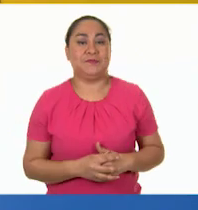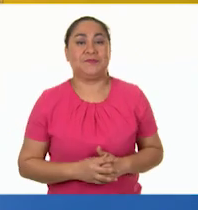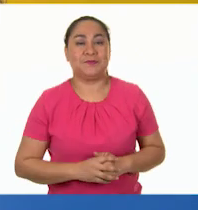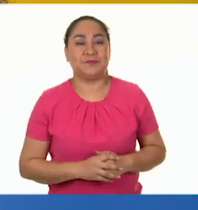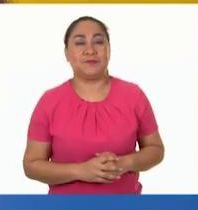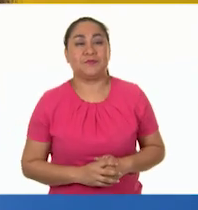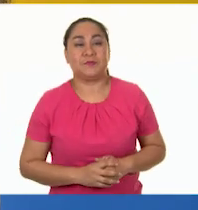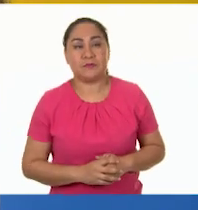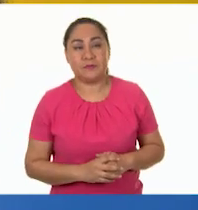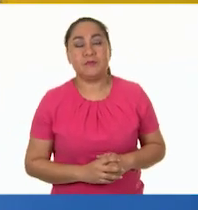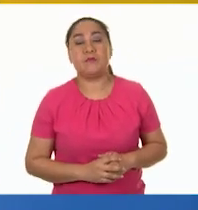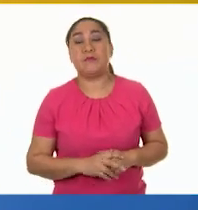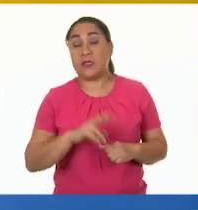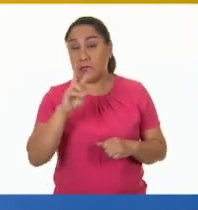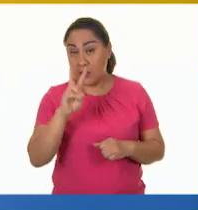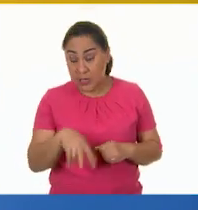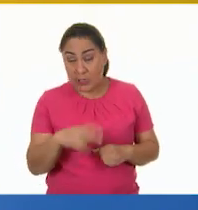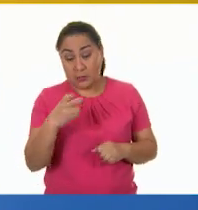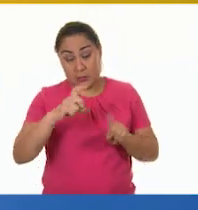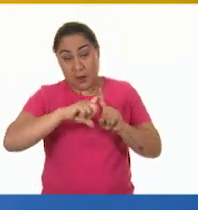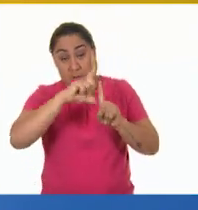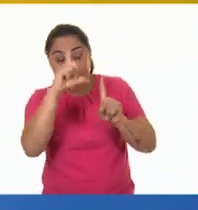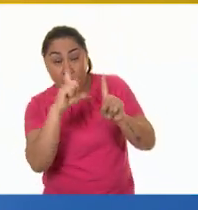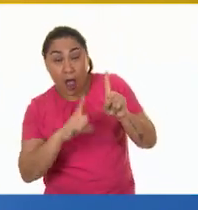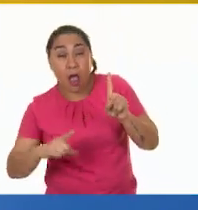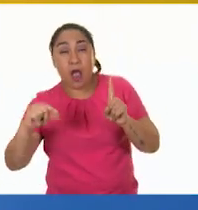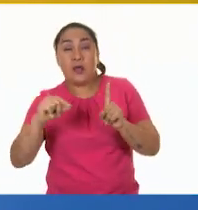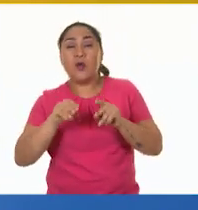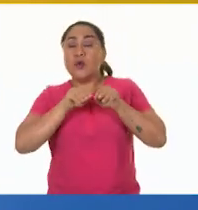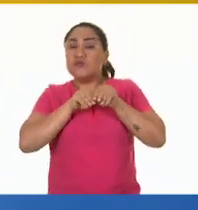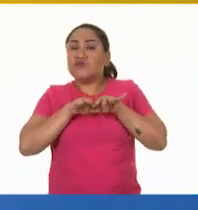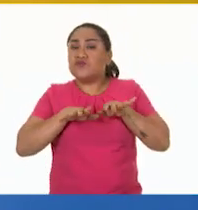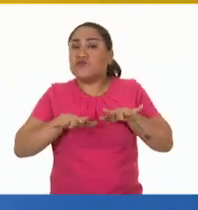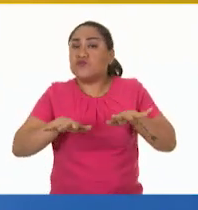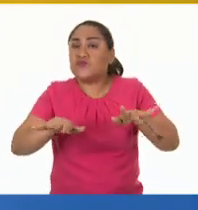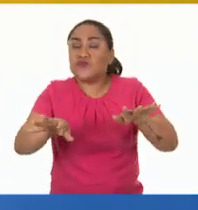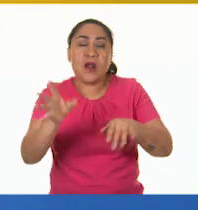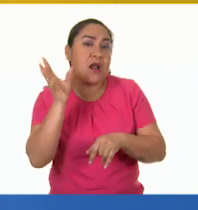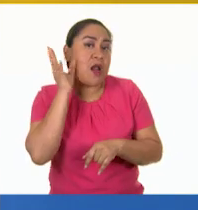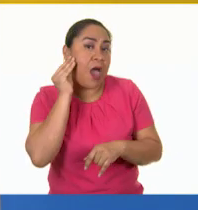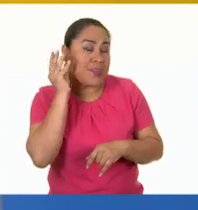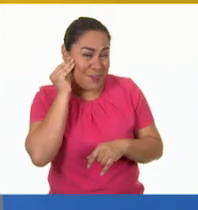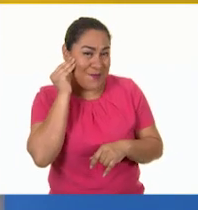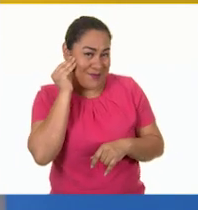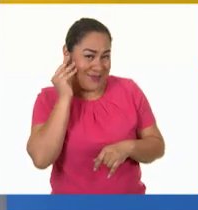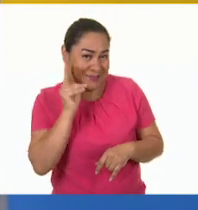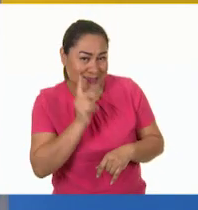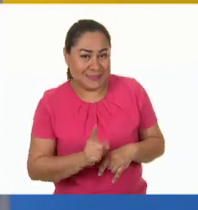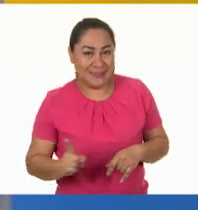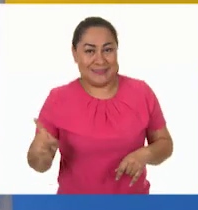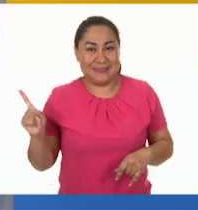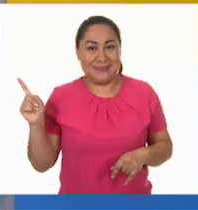La idea es que alcanzaban todo el país. Así es. Entonces... Dispersemoslas por ahí.